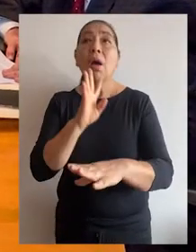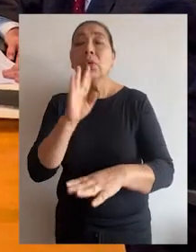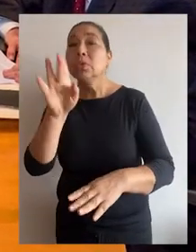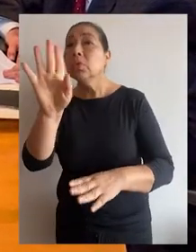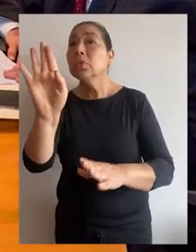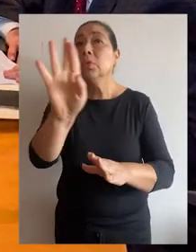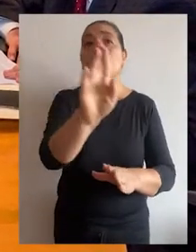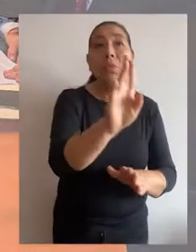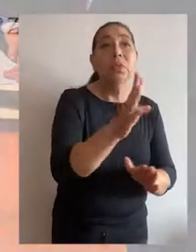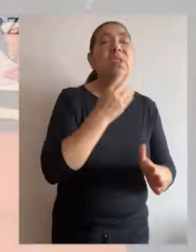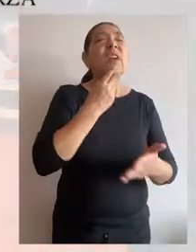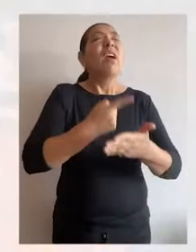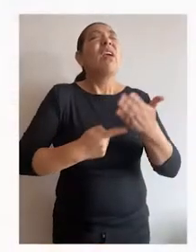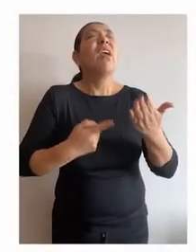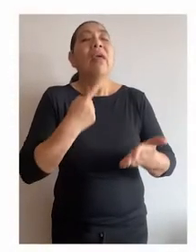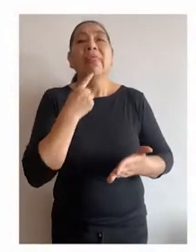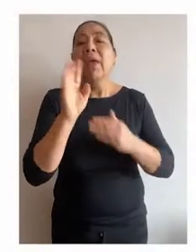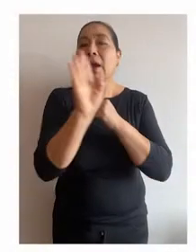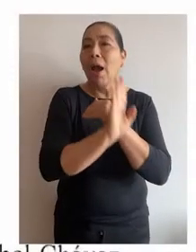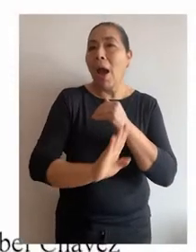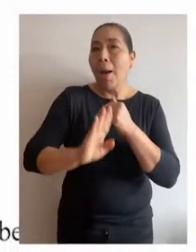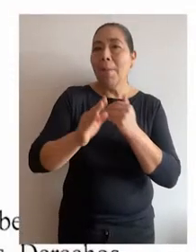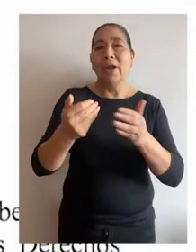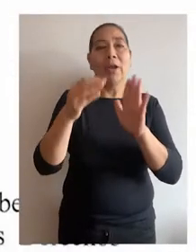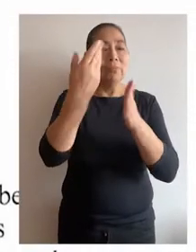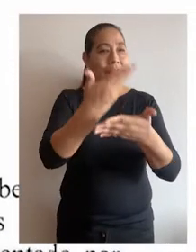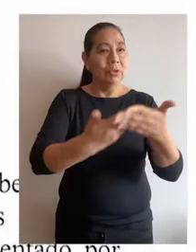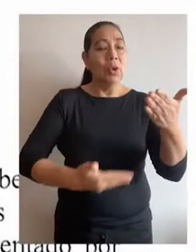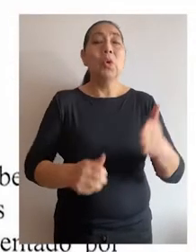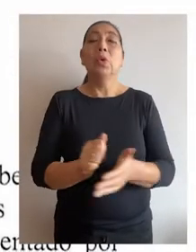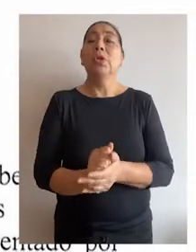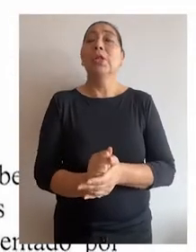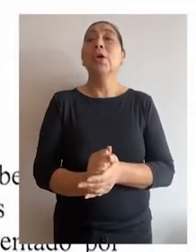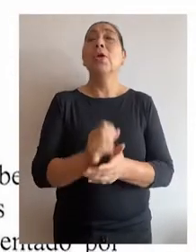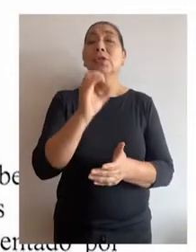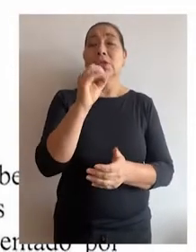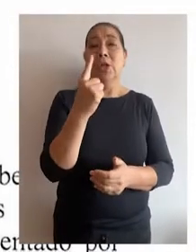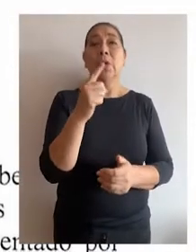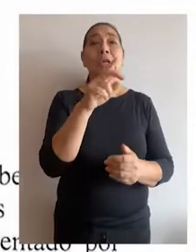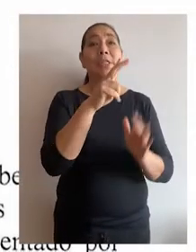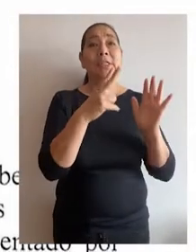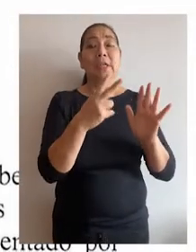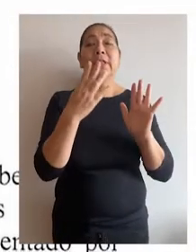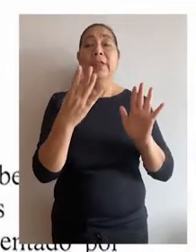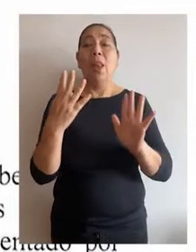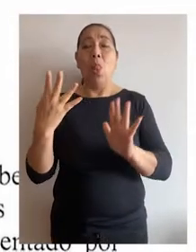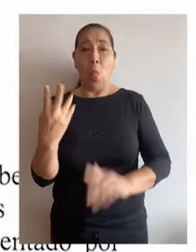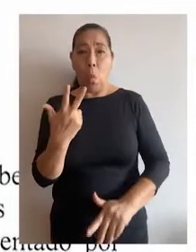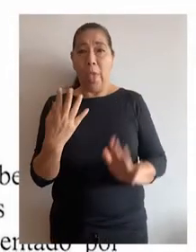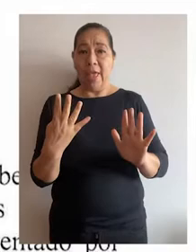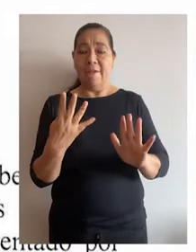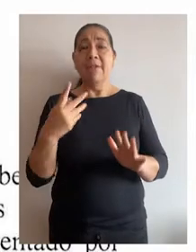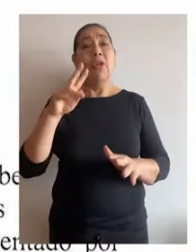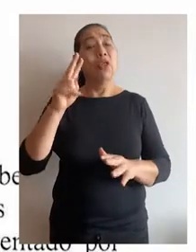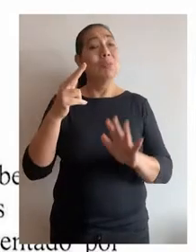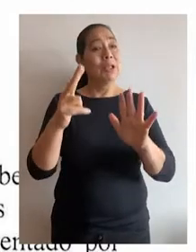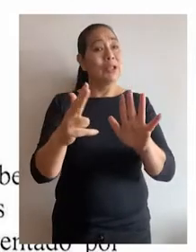desarrollen sus puntos de vista sobre la demanda de amparo contenida en el expediente número 01739